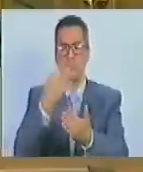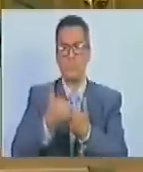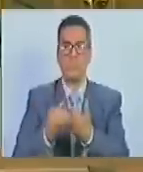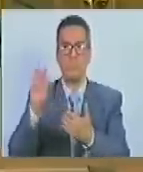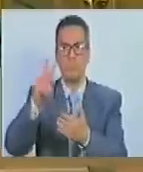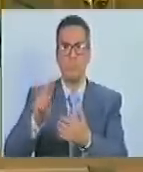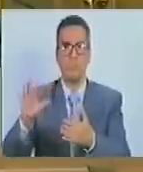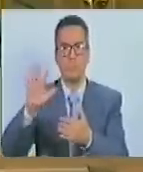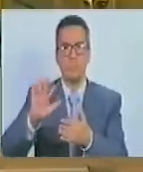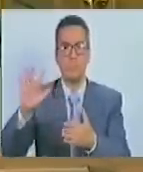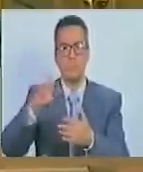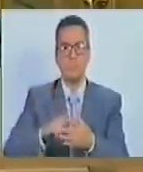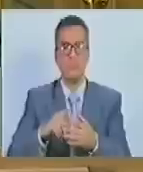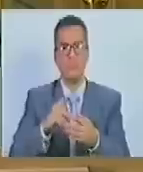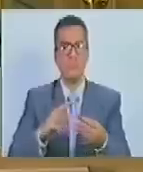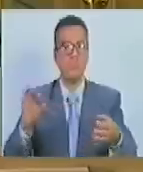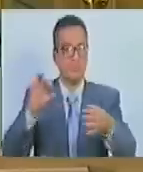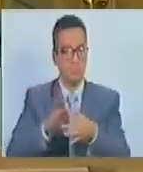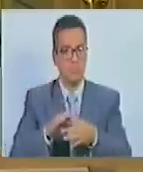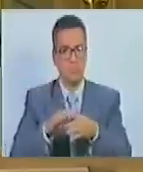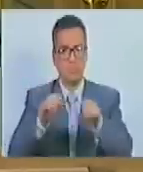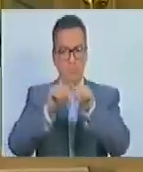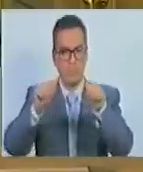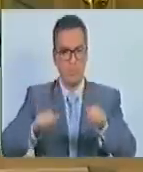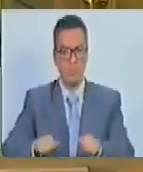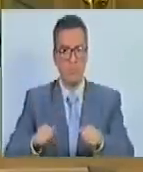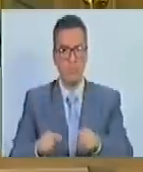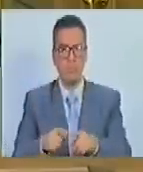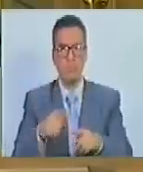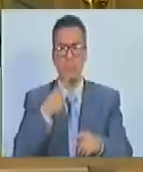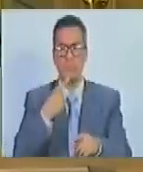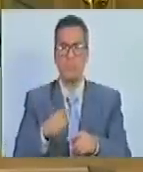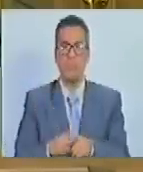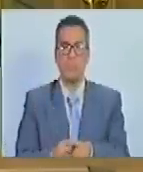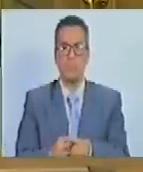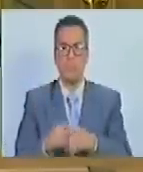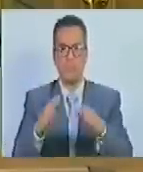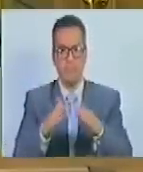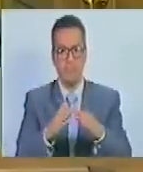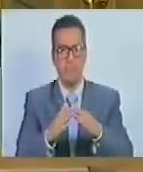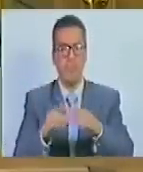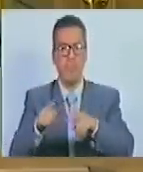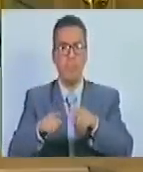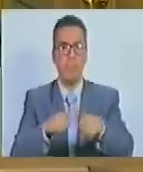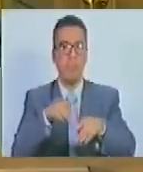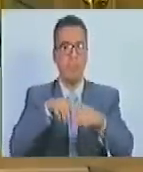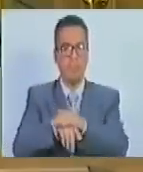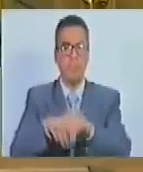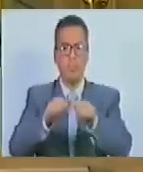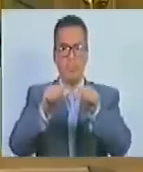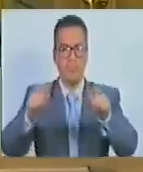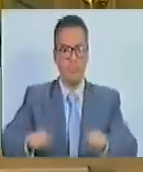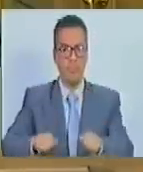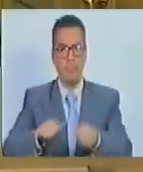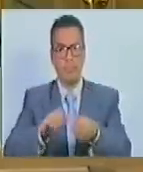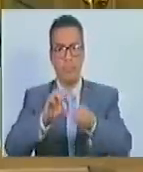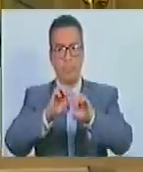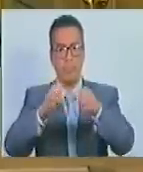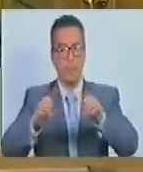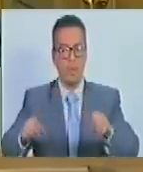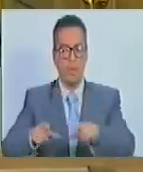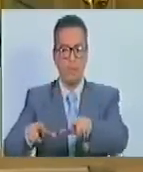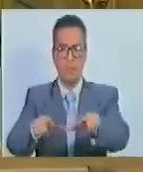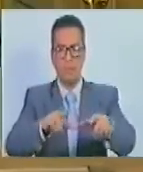diecinueve formar formar parte del sistema de indicadores locales y dentro del sistema estadístico y